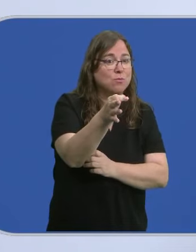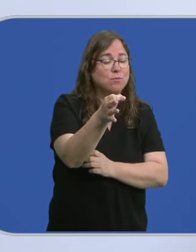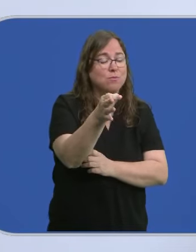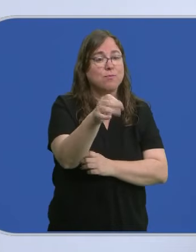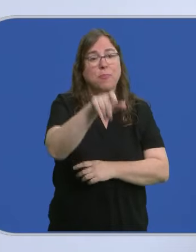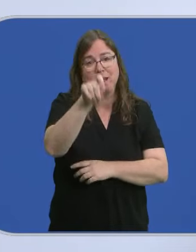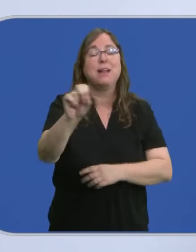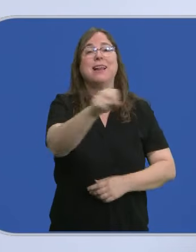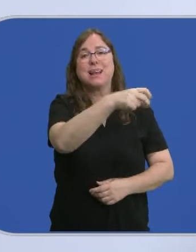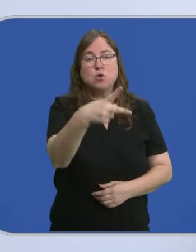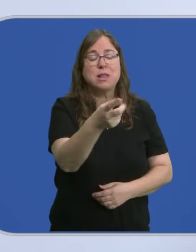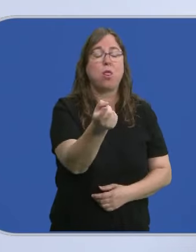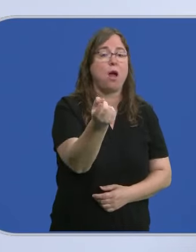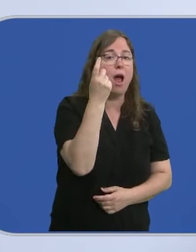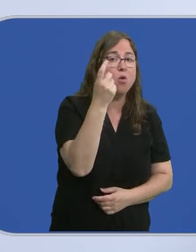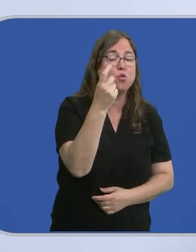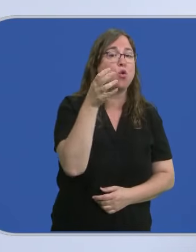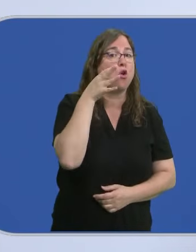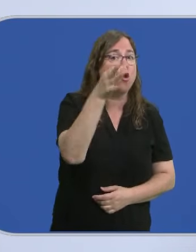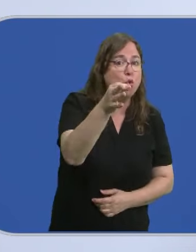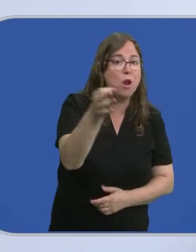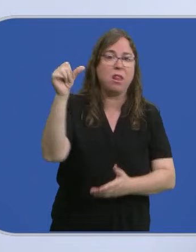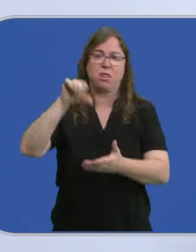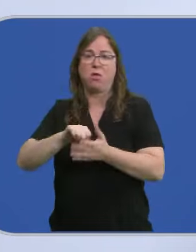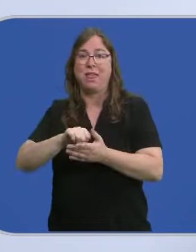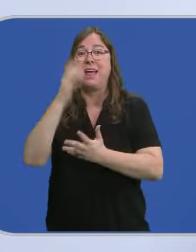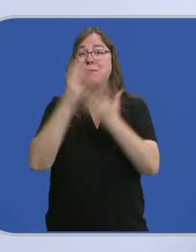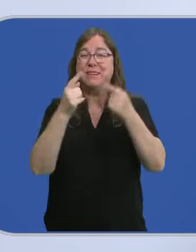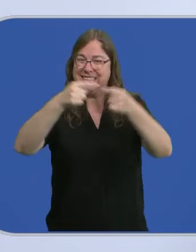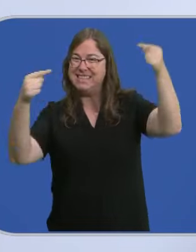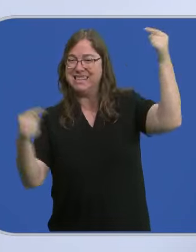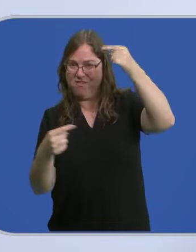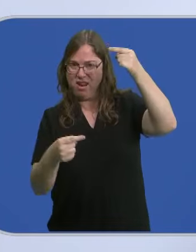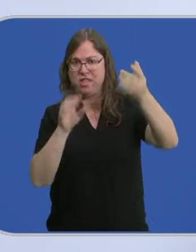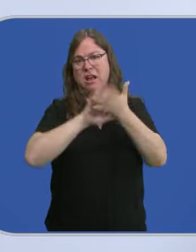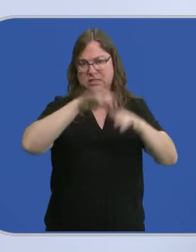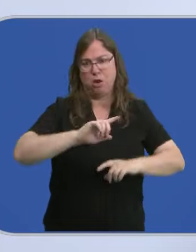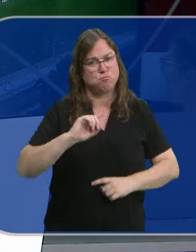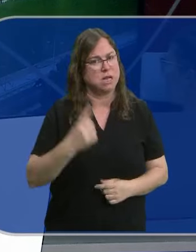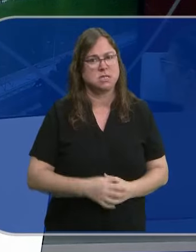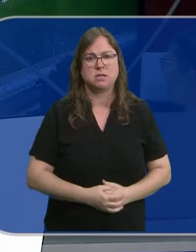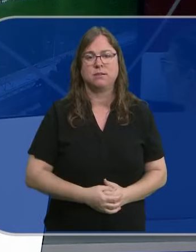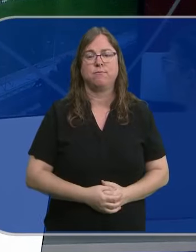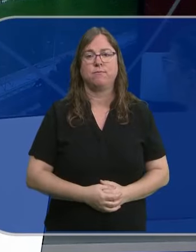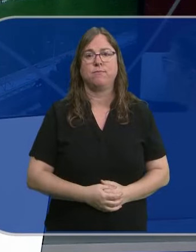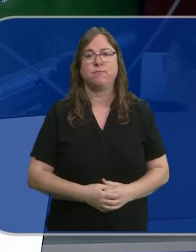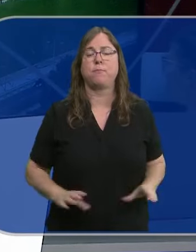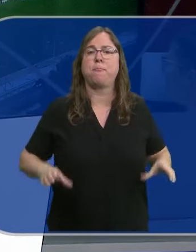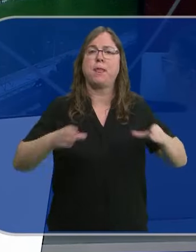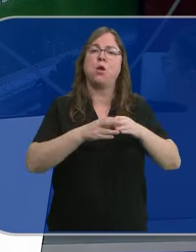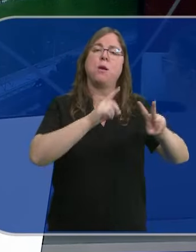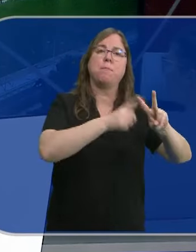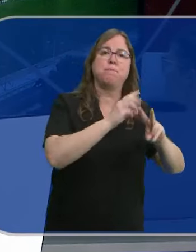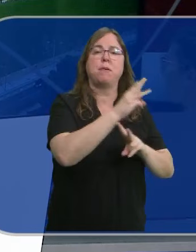en el resultado de los alumnos del mundo rural y los del mundo urbano en matemáticas, en Castilla y León. La coalición PP